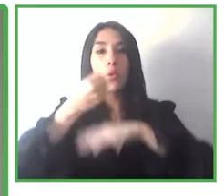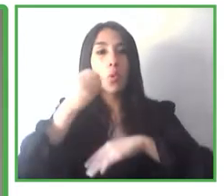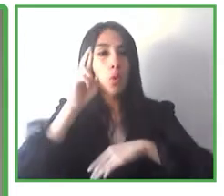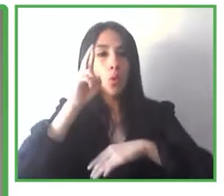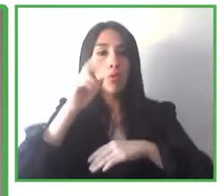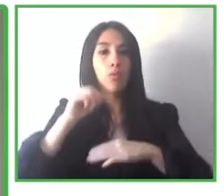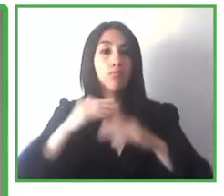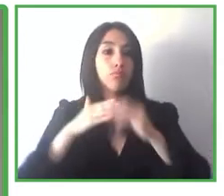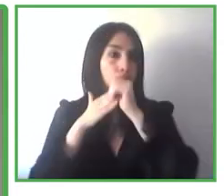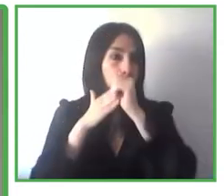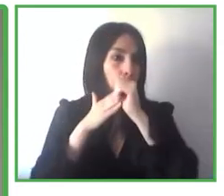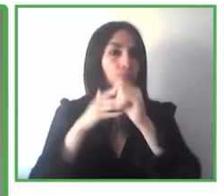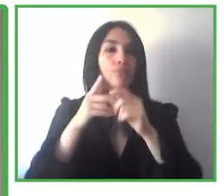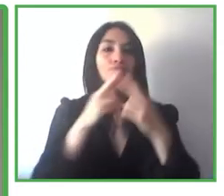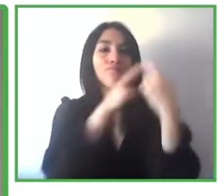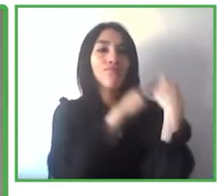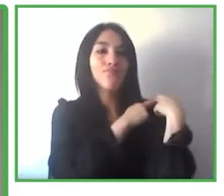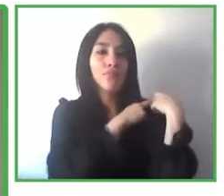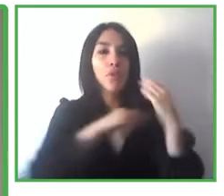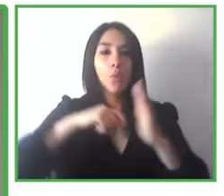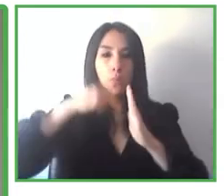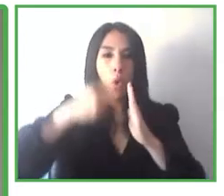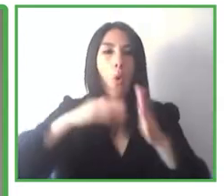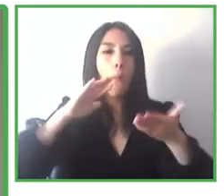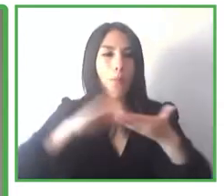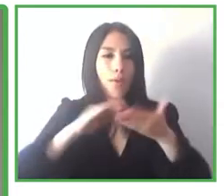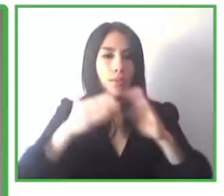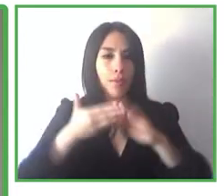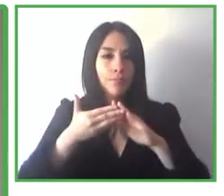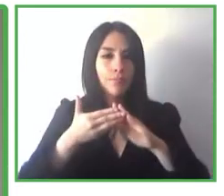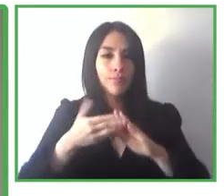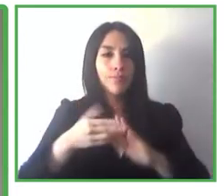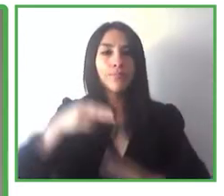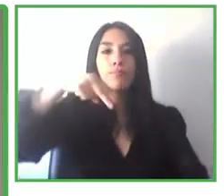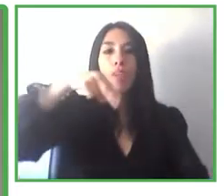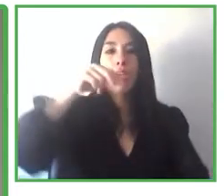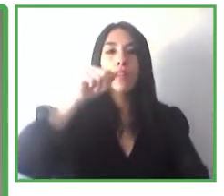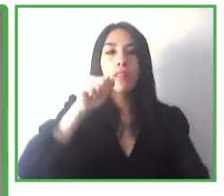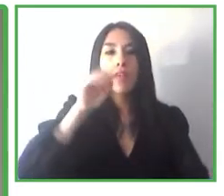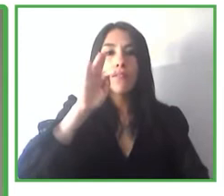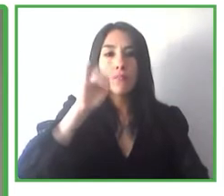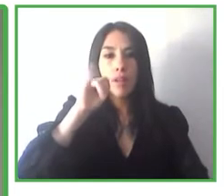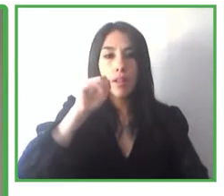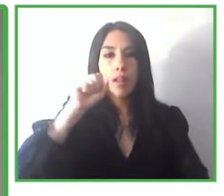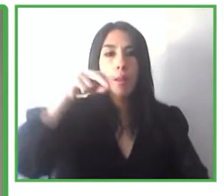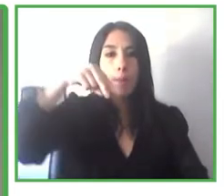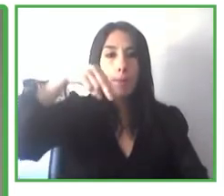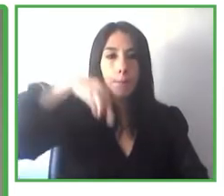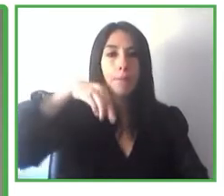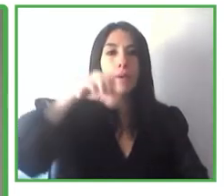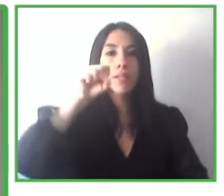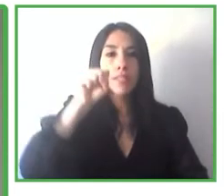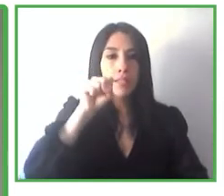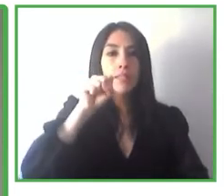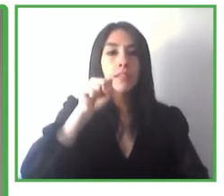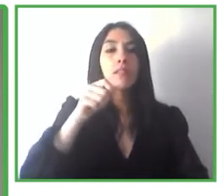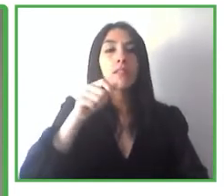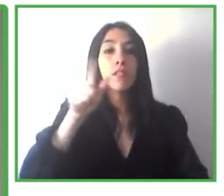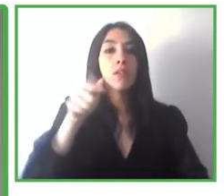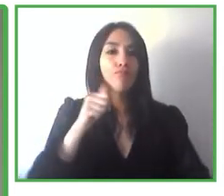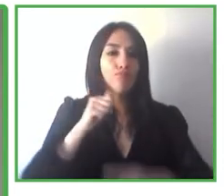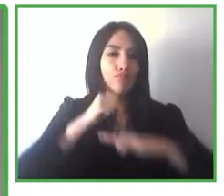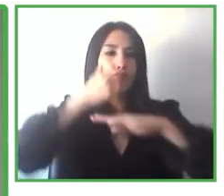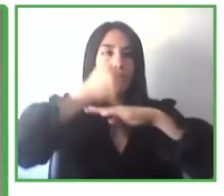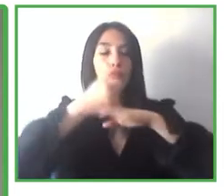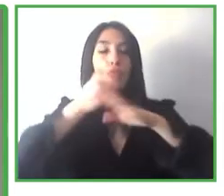en NaviLens y también director comercial en Neosistec desde hace ya muchos años.